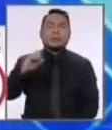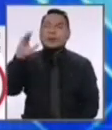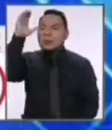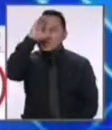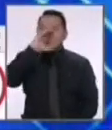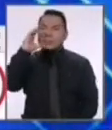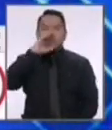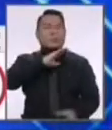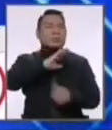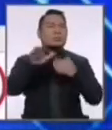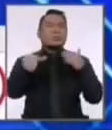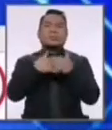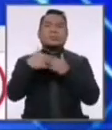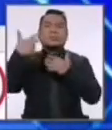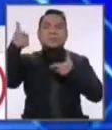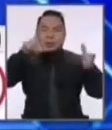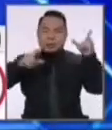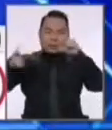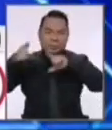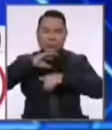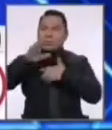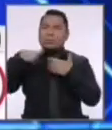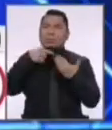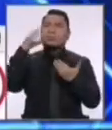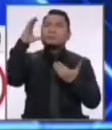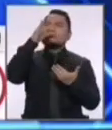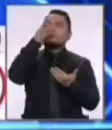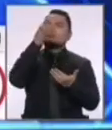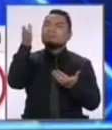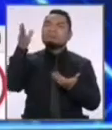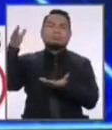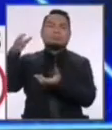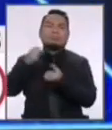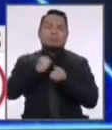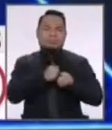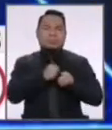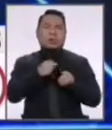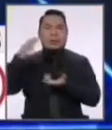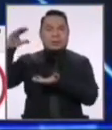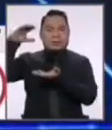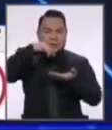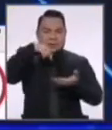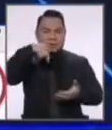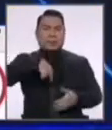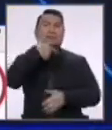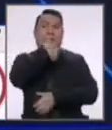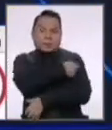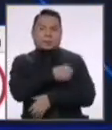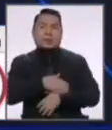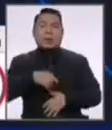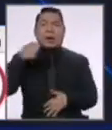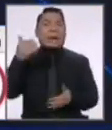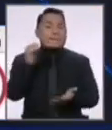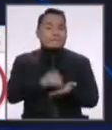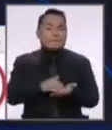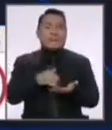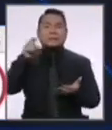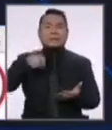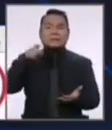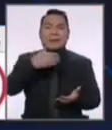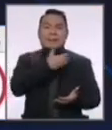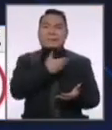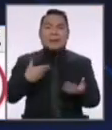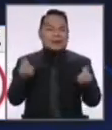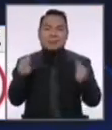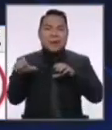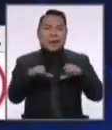buscaré todos los laboratorios para tener vacunas. Hoy más que nunca necesitamos un presidente gestor.